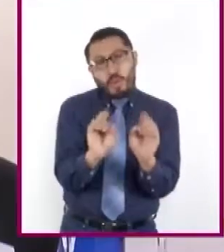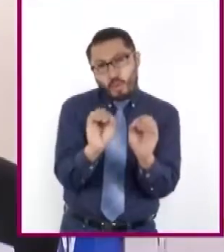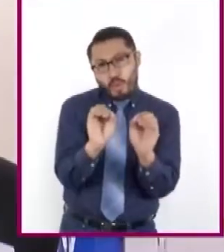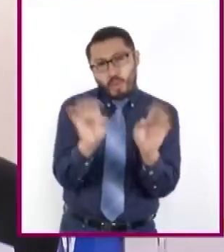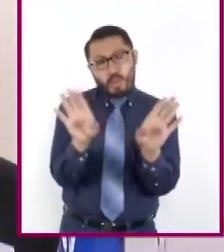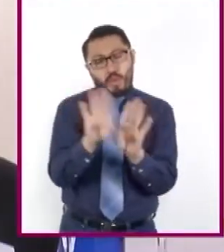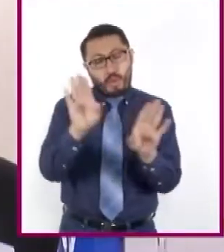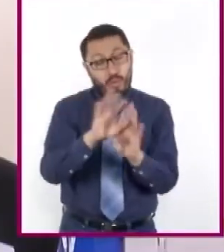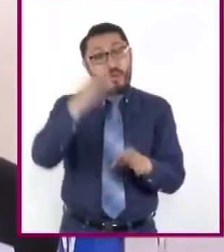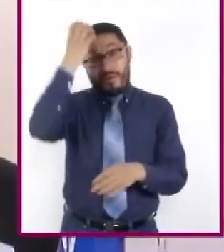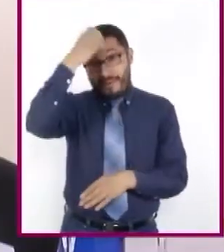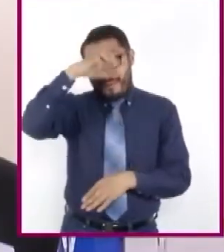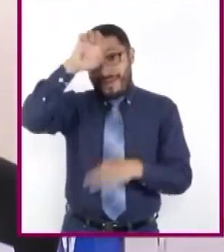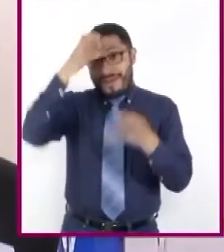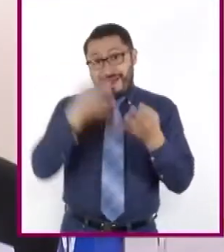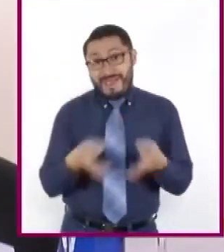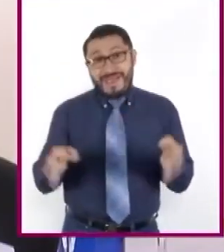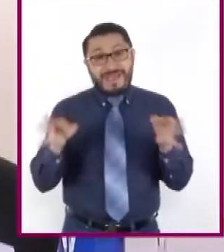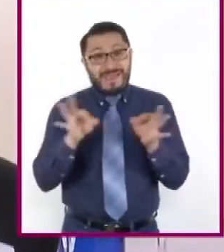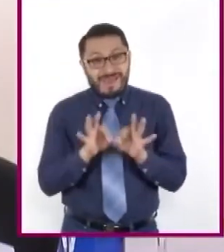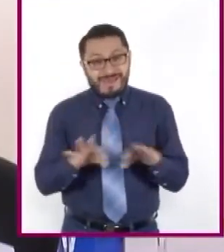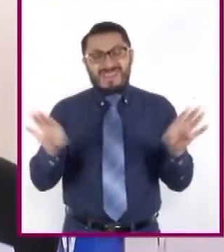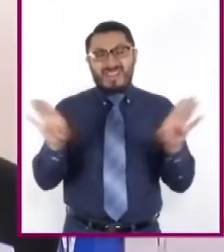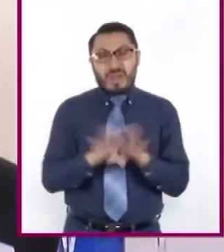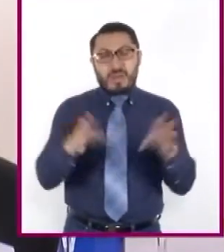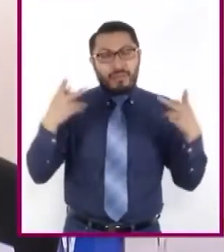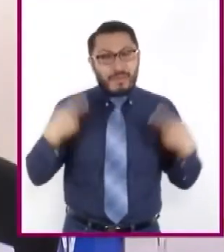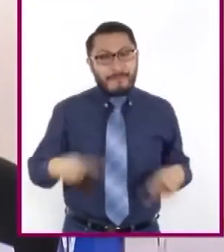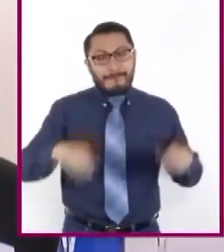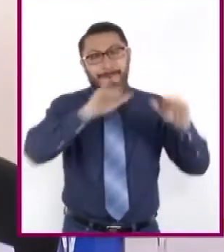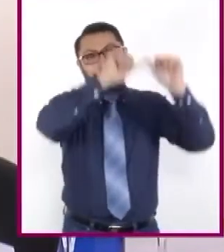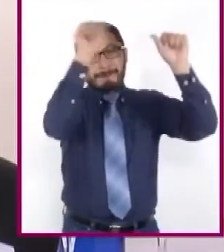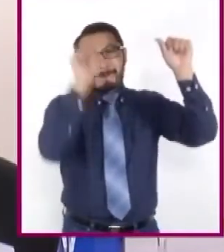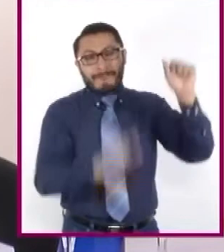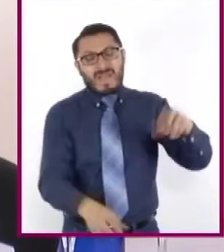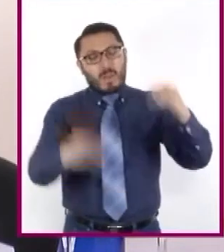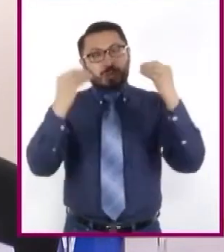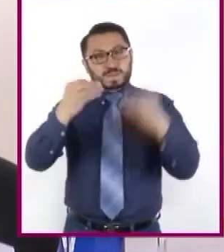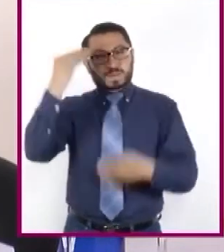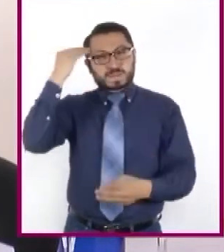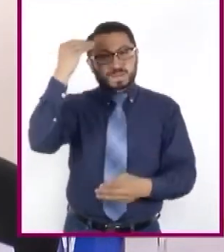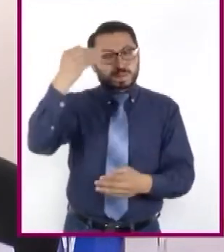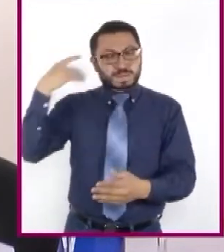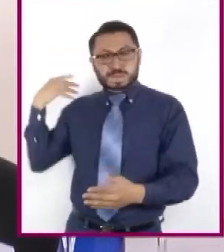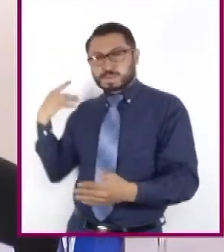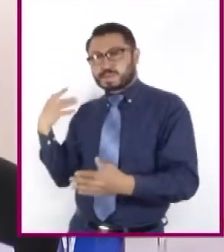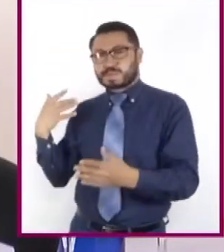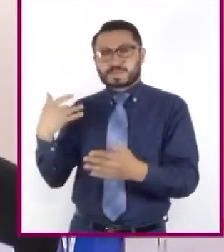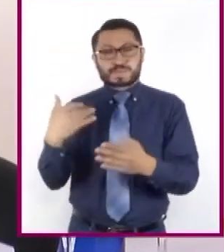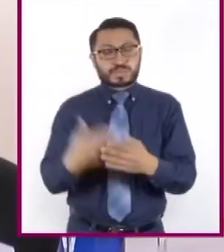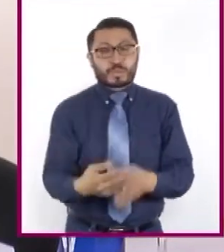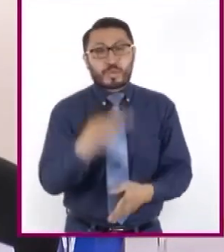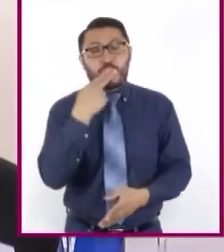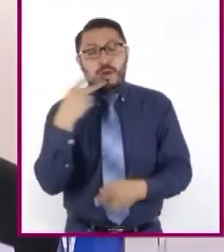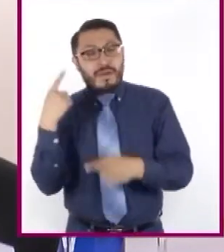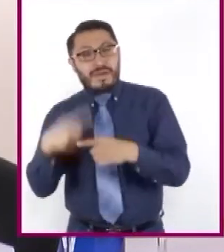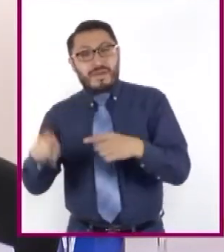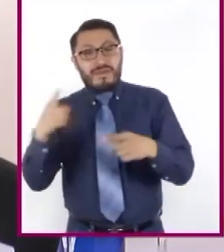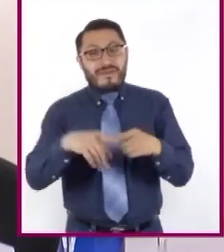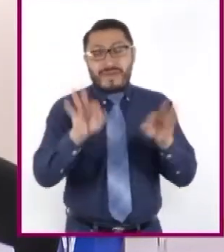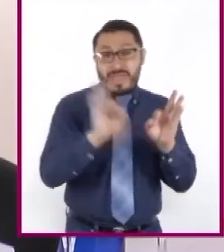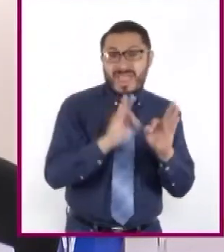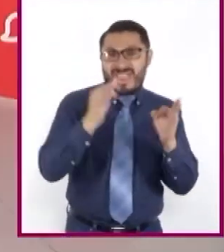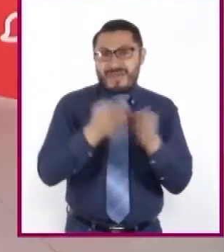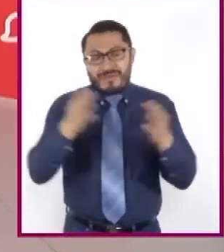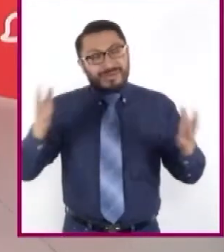Como lo han logrado los artistas durante mucho tiempo, utilizando varias técnicas que realzan la intención de cada